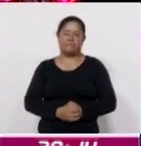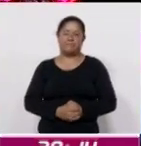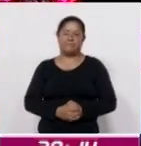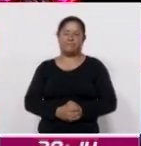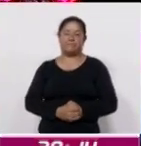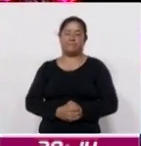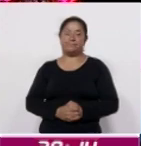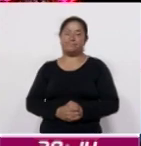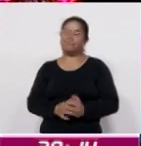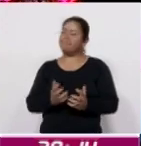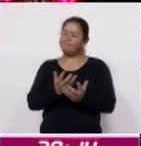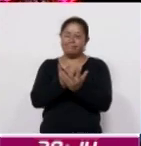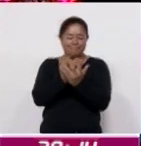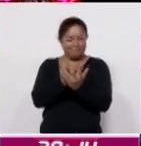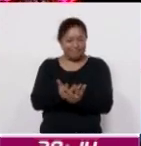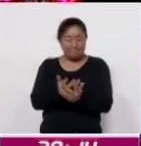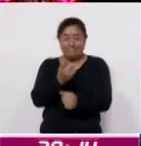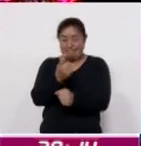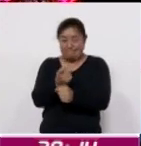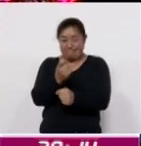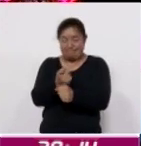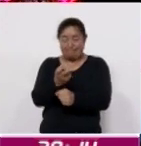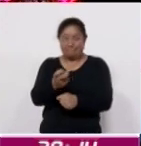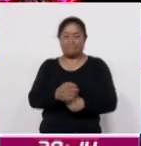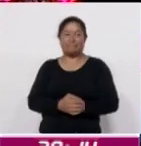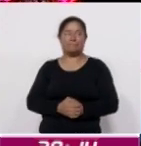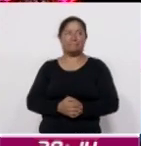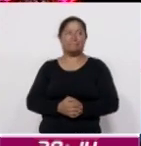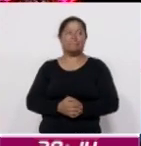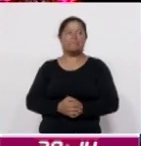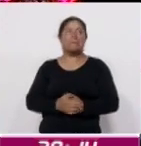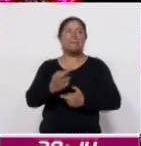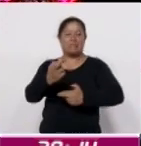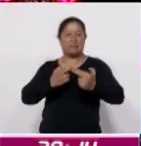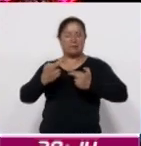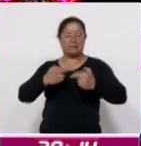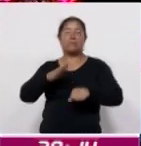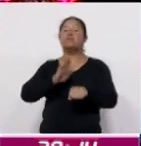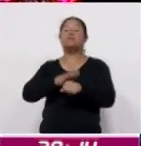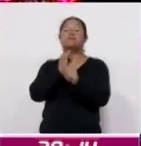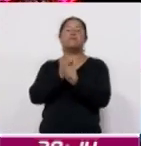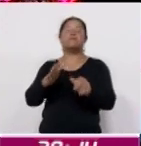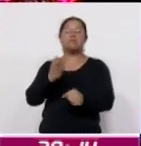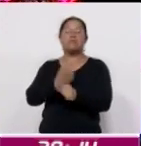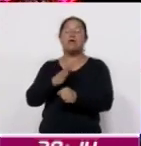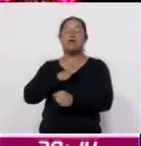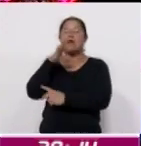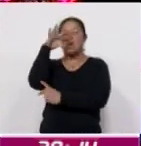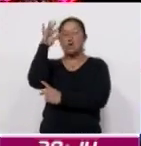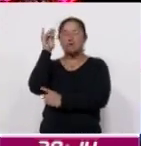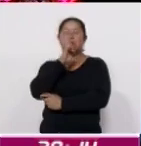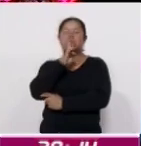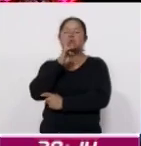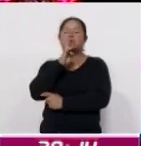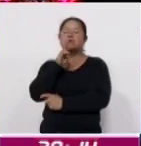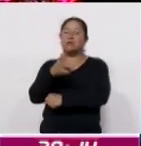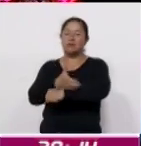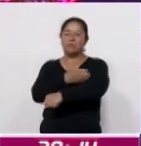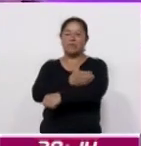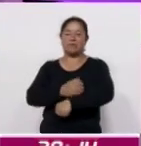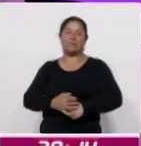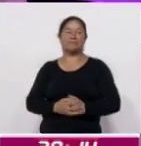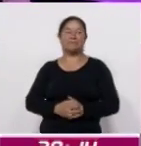Es momento de ir a nuestra primera pausa y enseguida volvemos con más información. Esto es Coracyt Noticias. Quédese con nosotros.